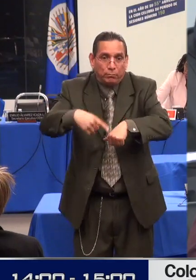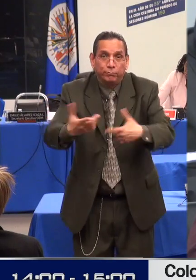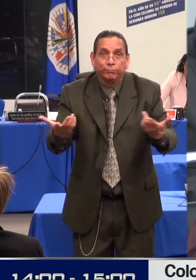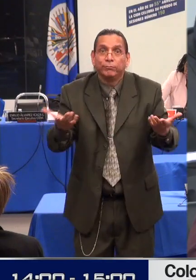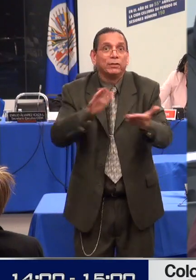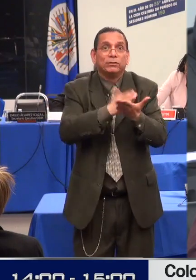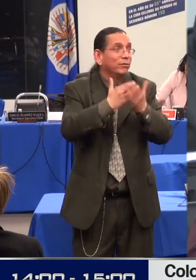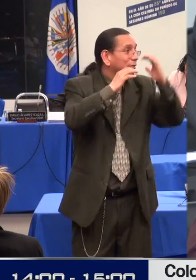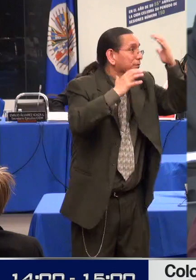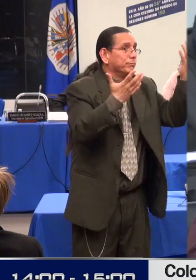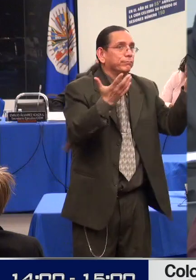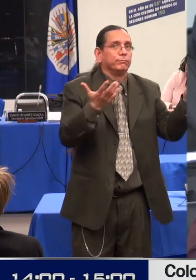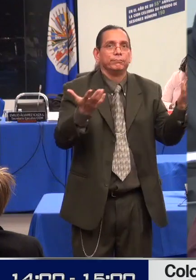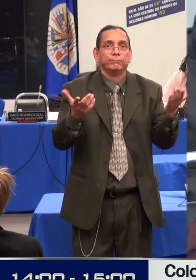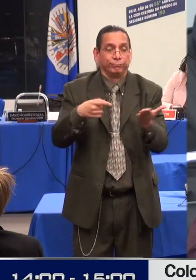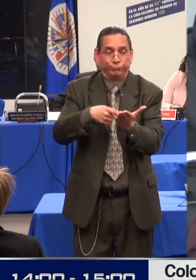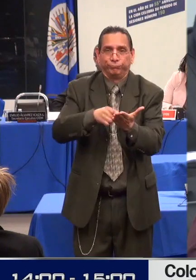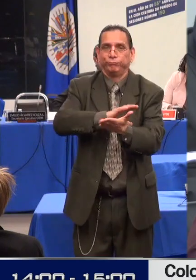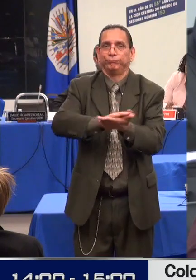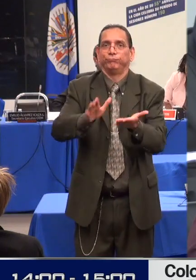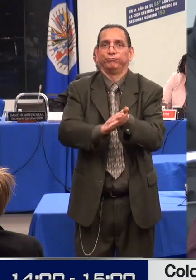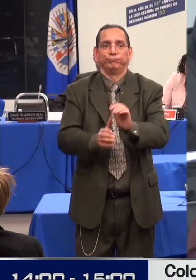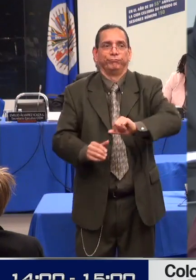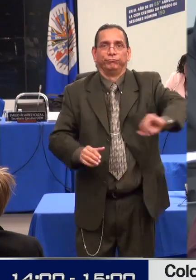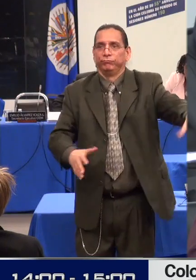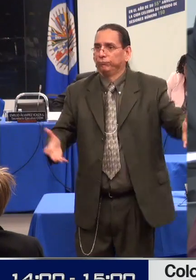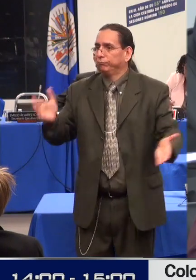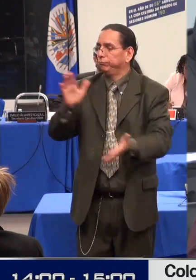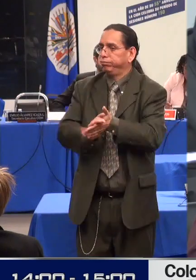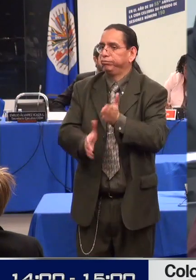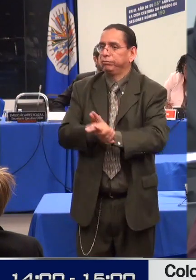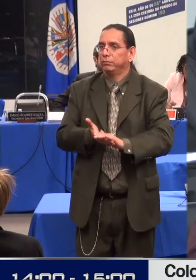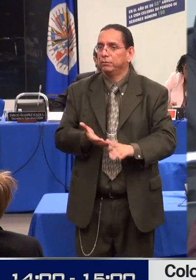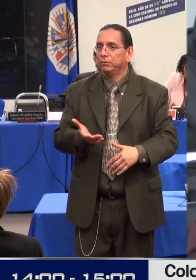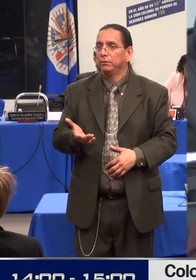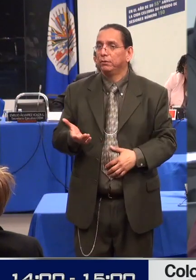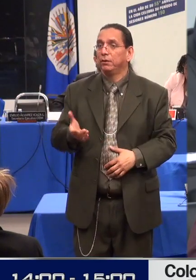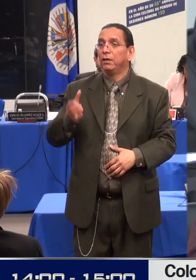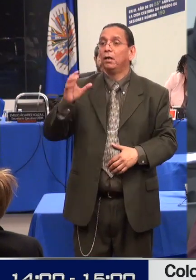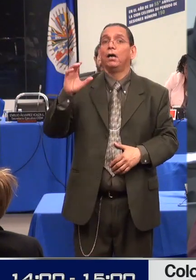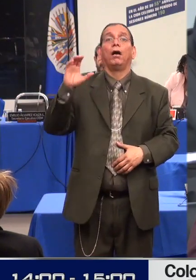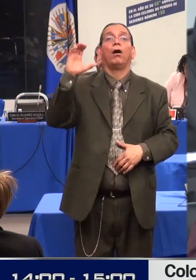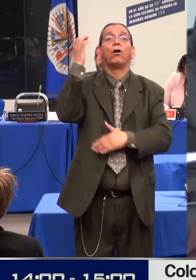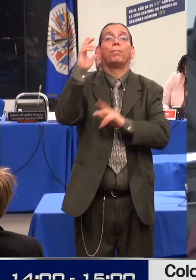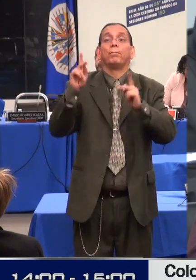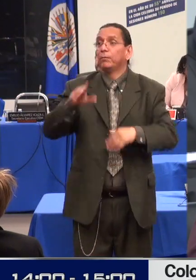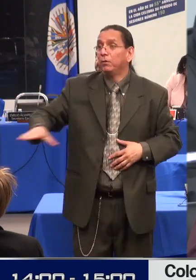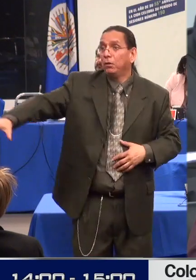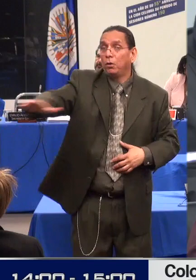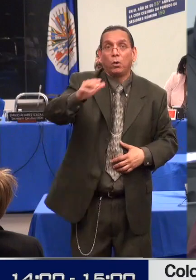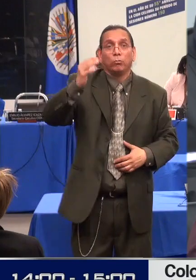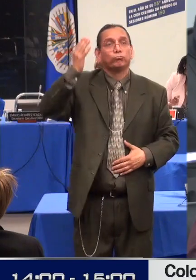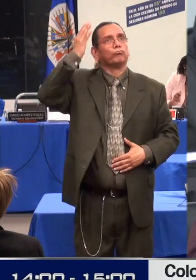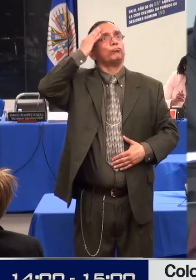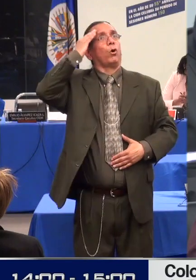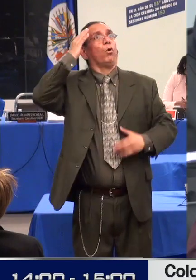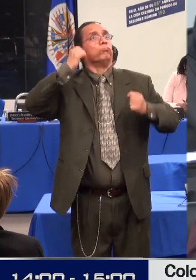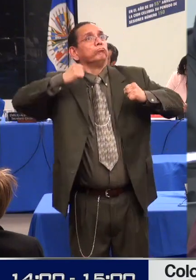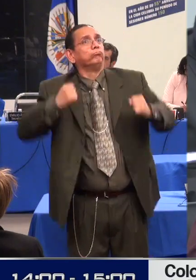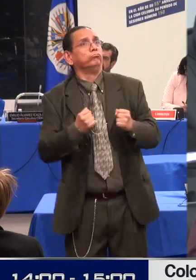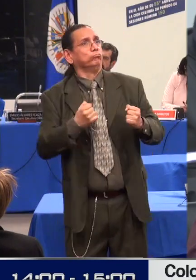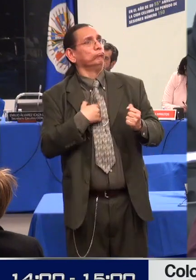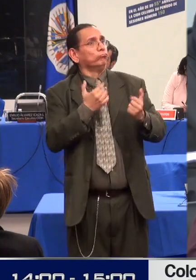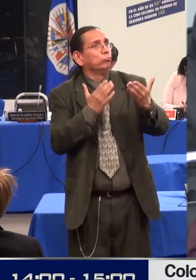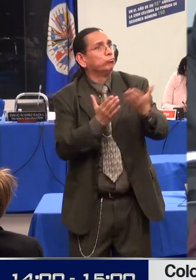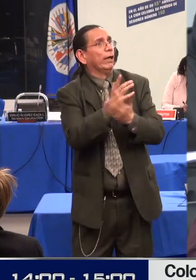petición de información y a través de los casos individuales que asesoramos. Sin embargo, nuestra capacidad es limitada y es el deber del Estado colombiano